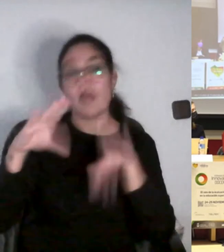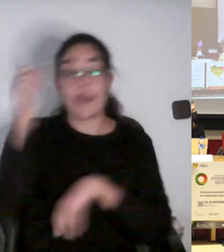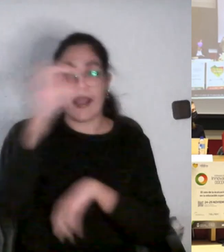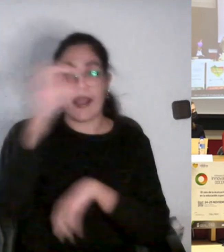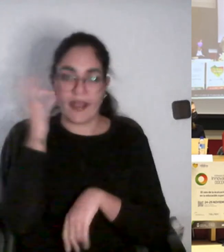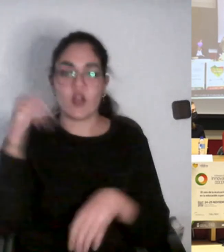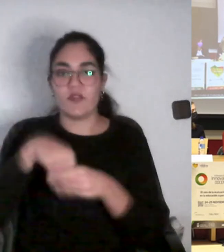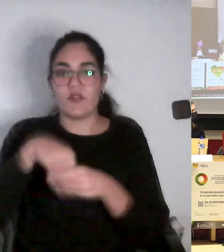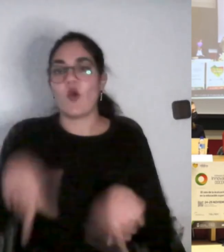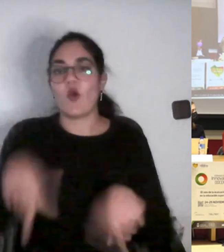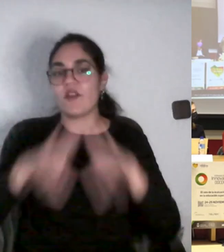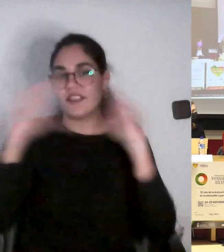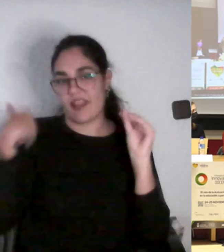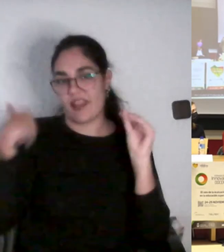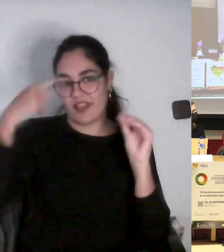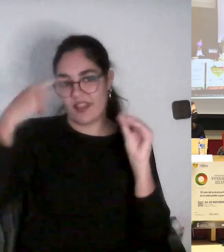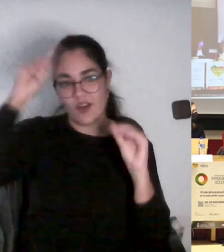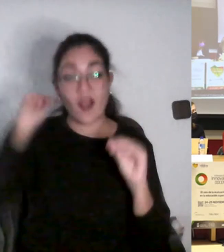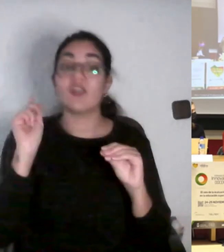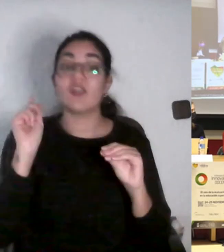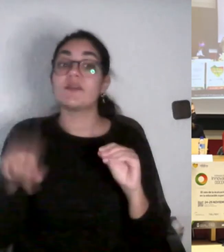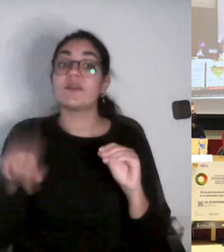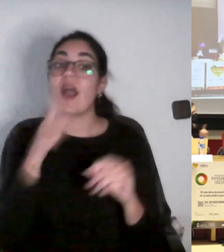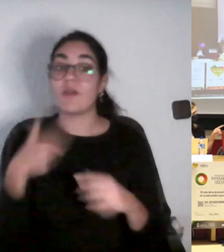Voy a compartir con vosotros la presentación.